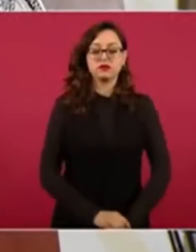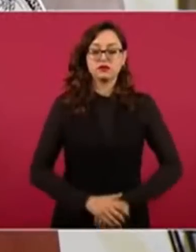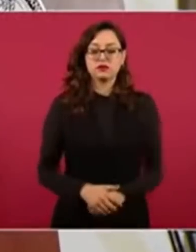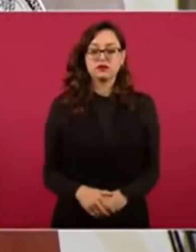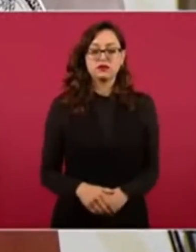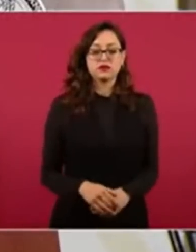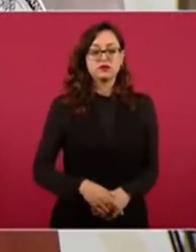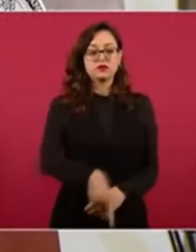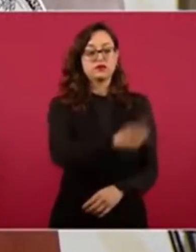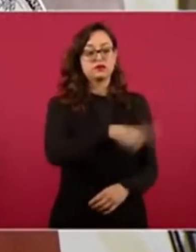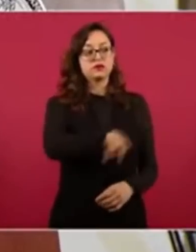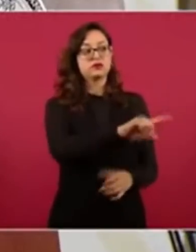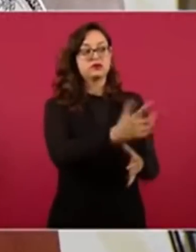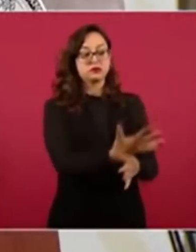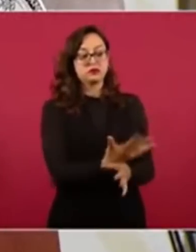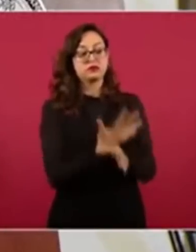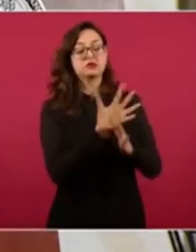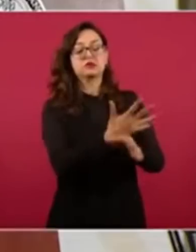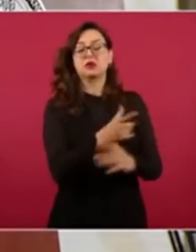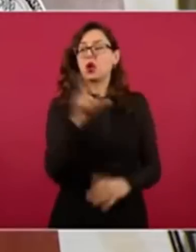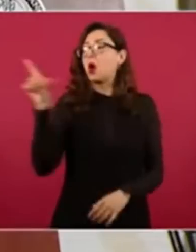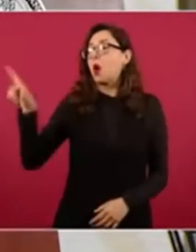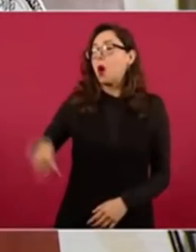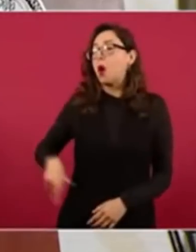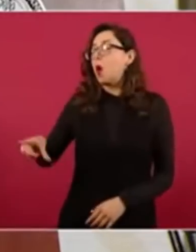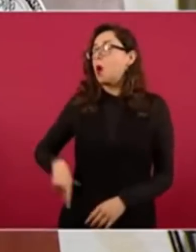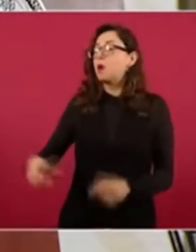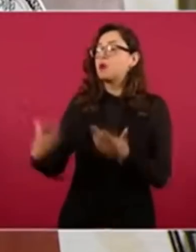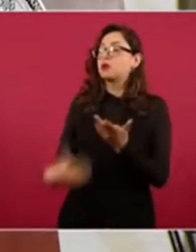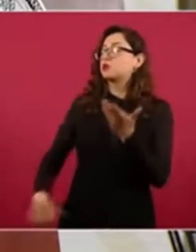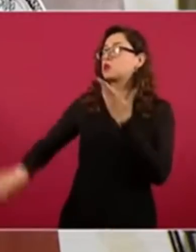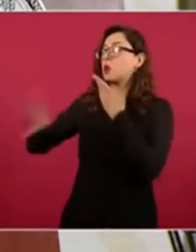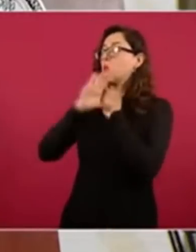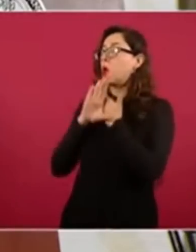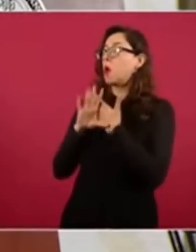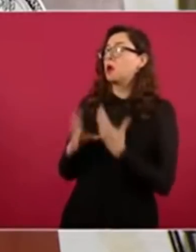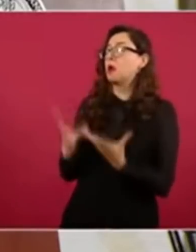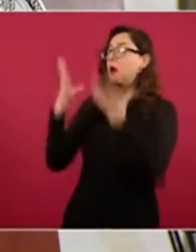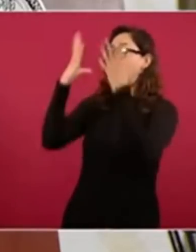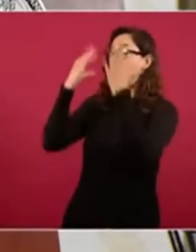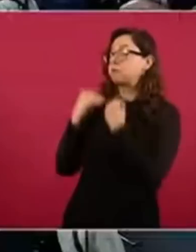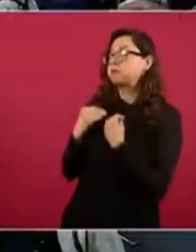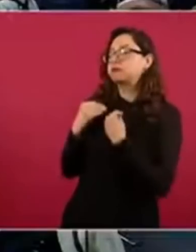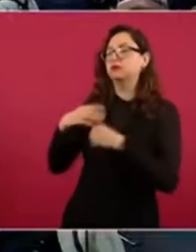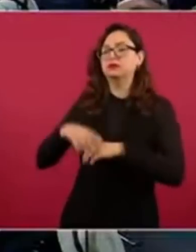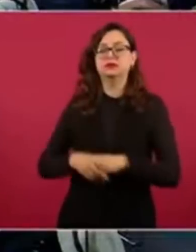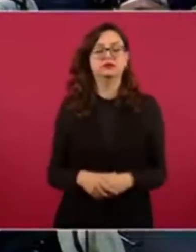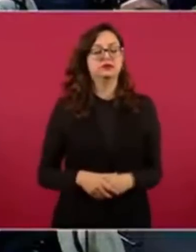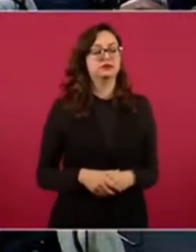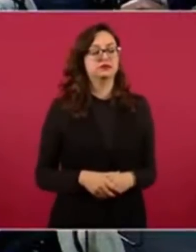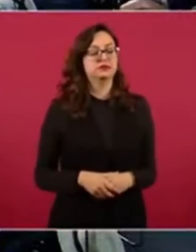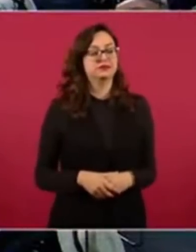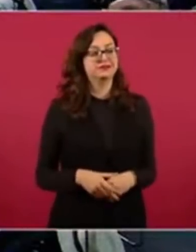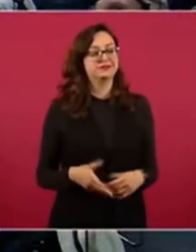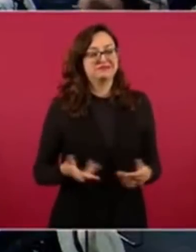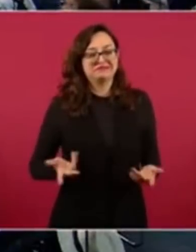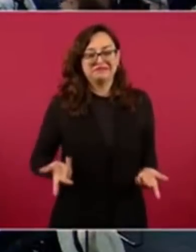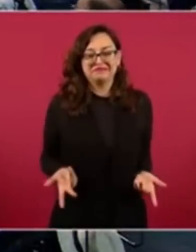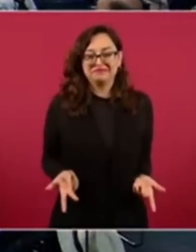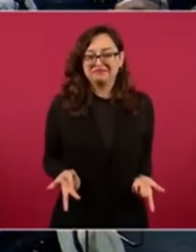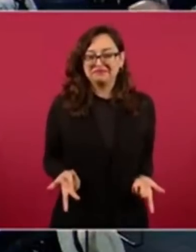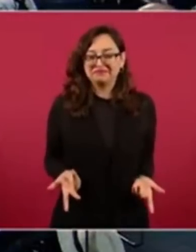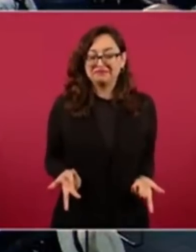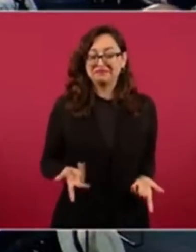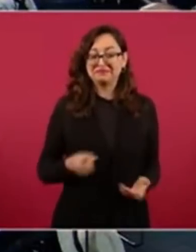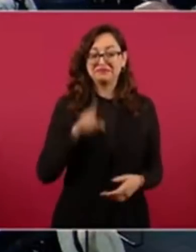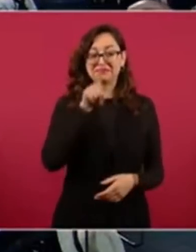somos autoritarios, Canal 11, para la gente del Canal